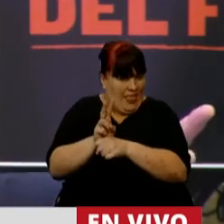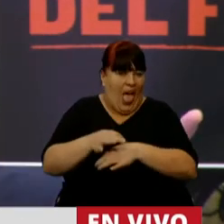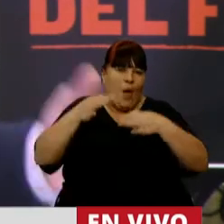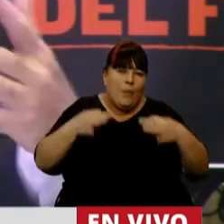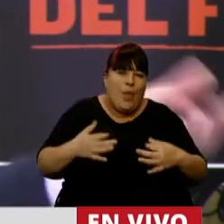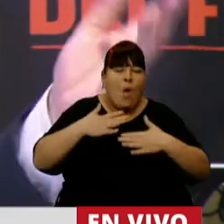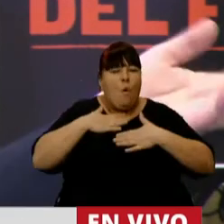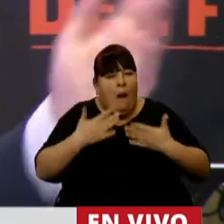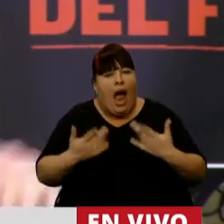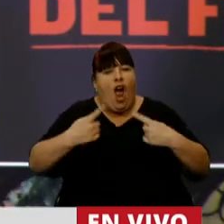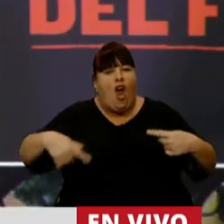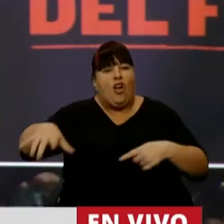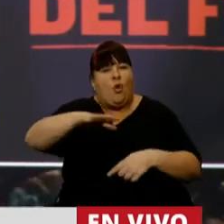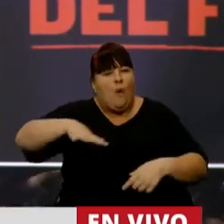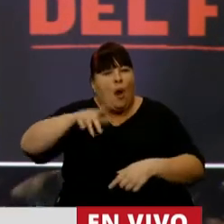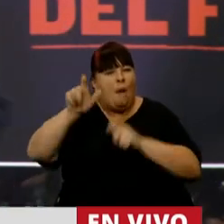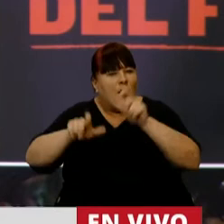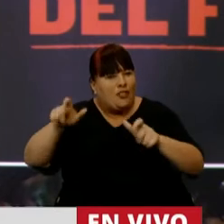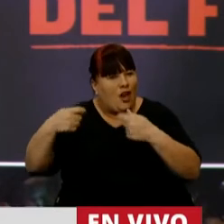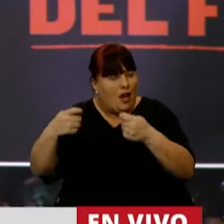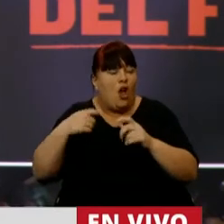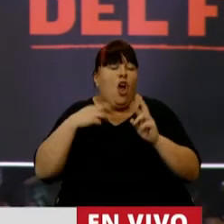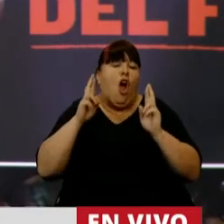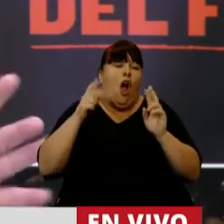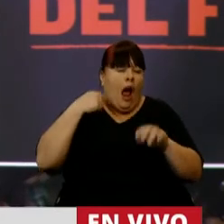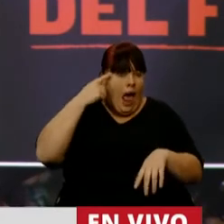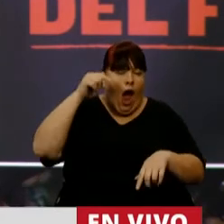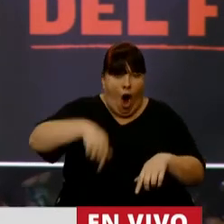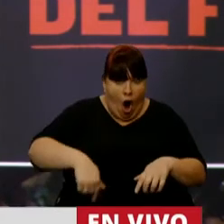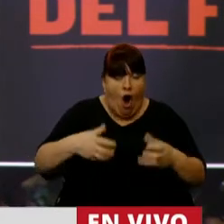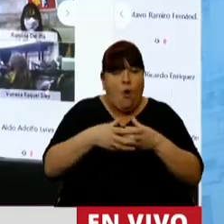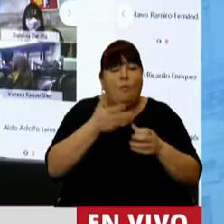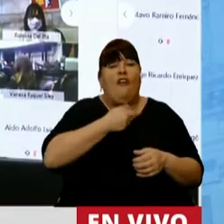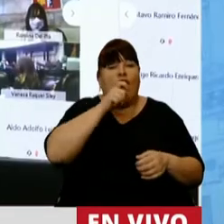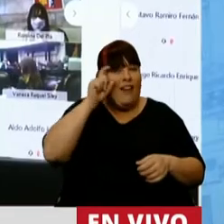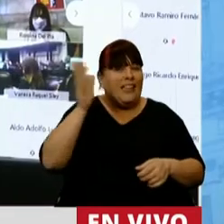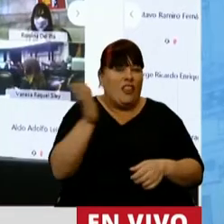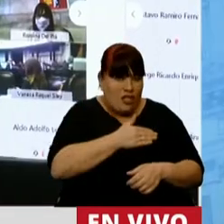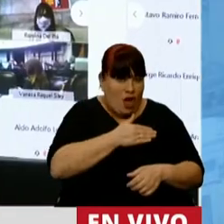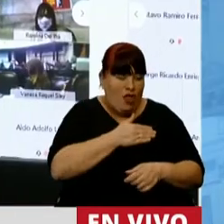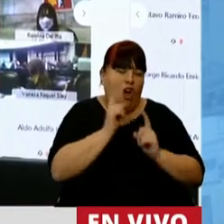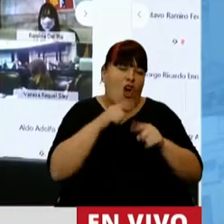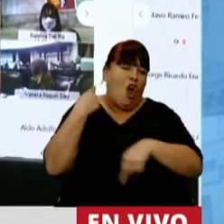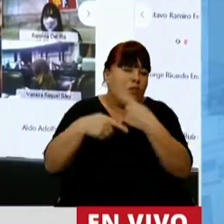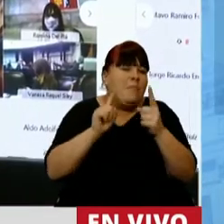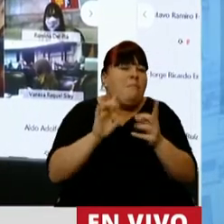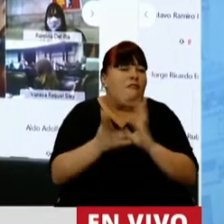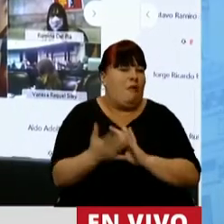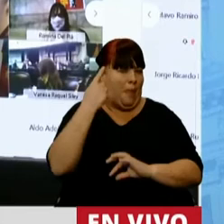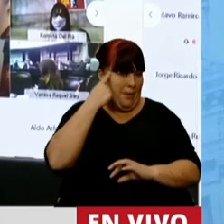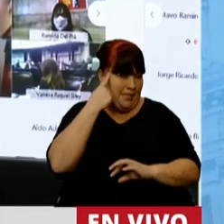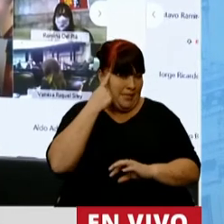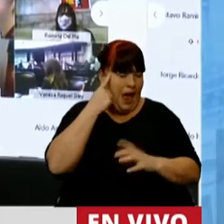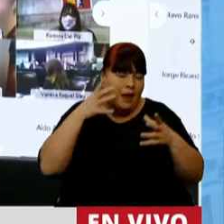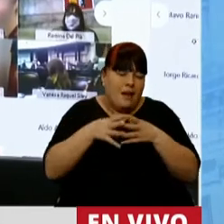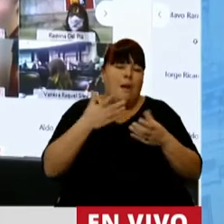manera humanitaria los intereses económicos de los usuarios y consumidores. Yo espero que hoy el Frente de Todo siga la conducta y la idea de que